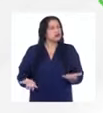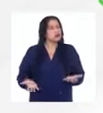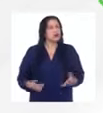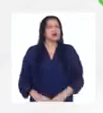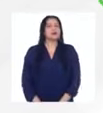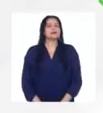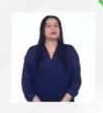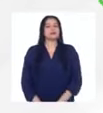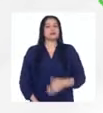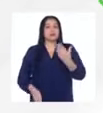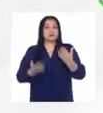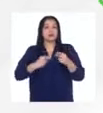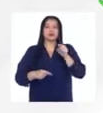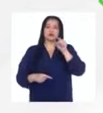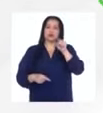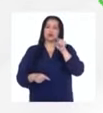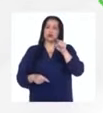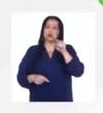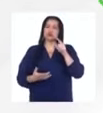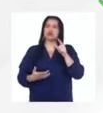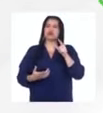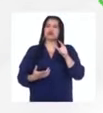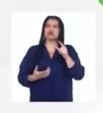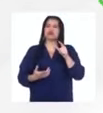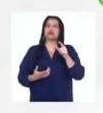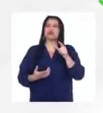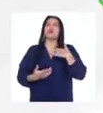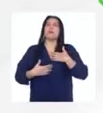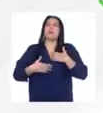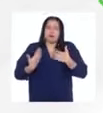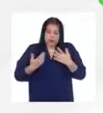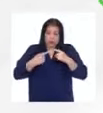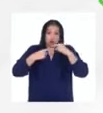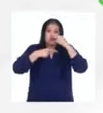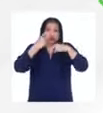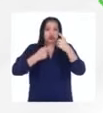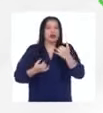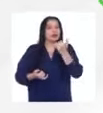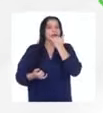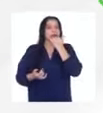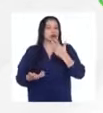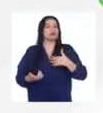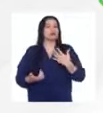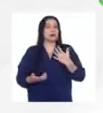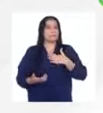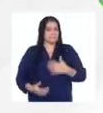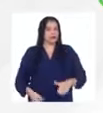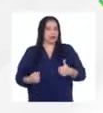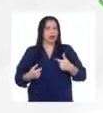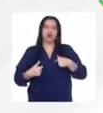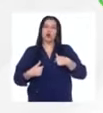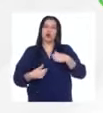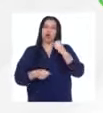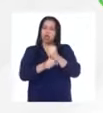si te lo hice que confesarles qué ha pasado conmigo en este en este caso yo he trabajado 11 años